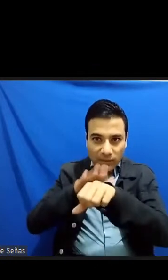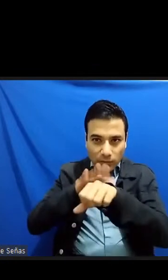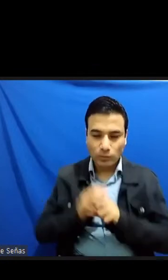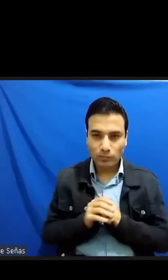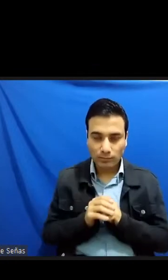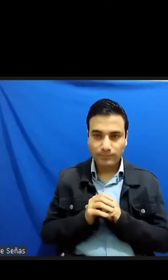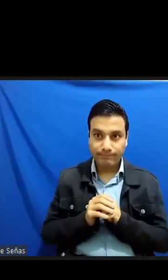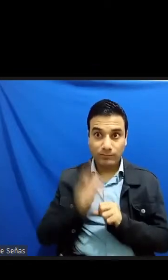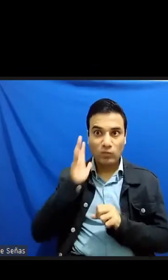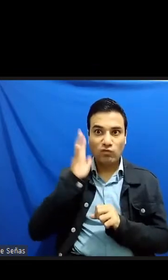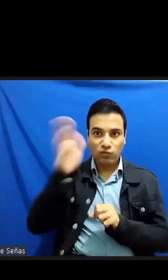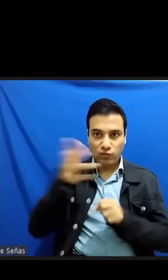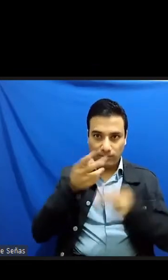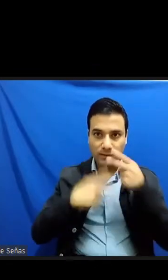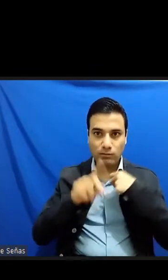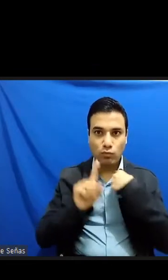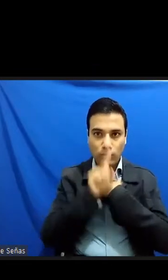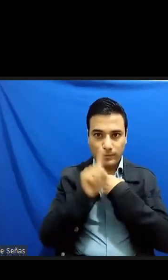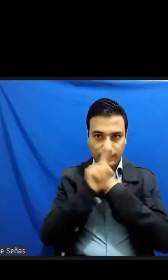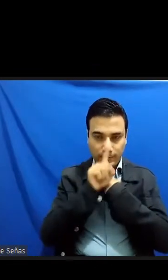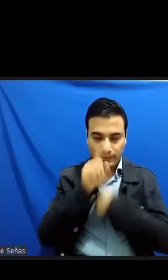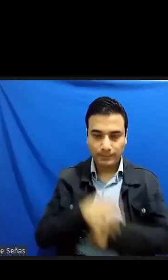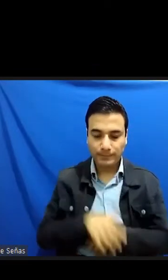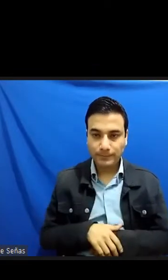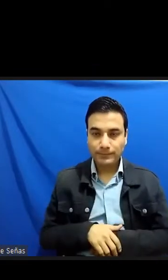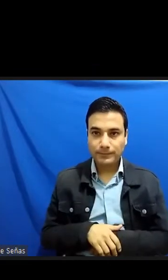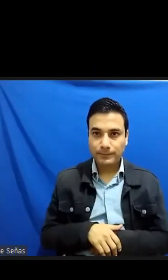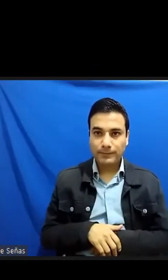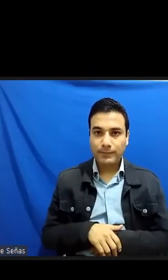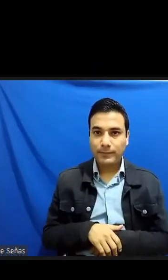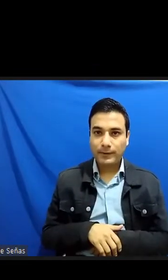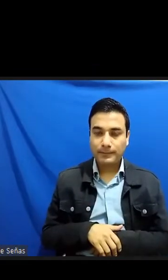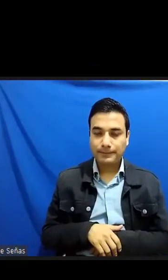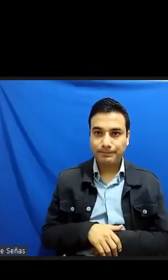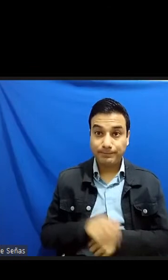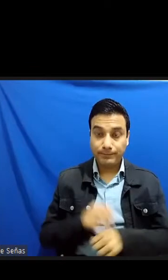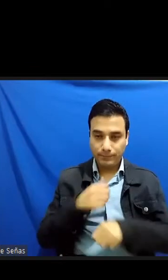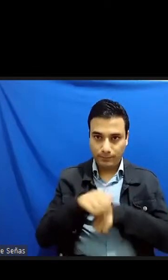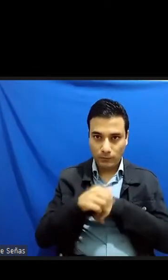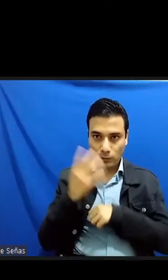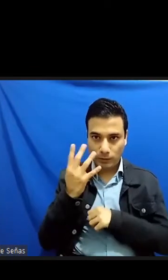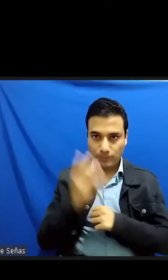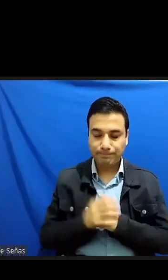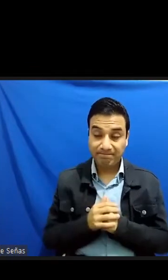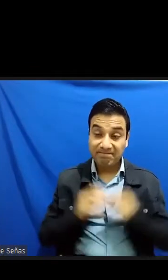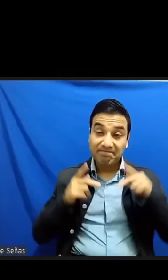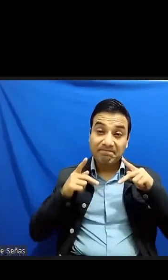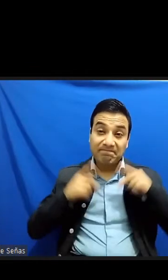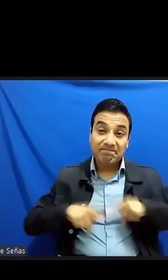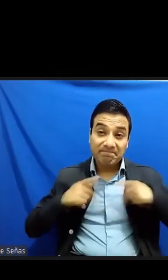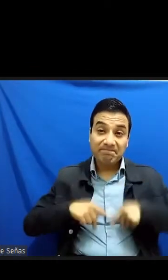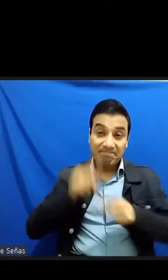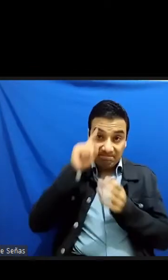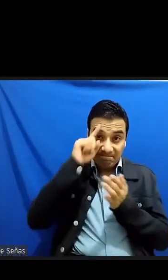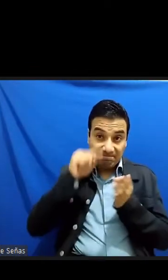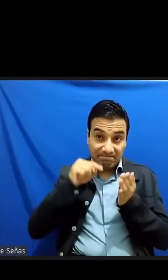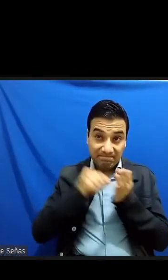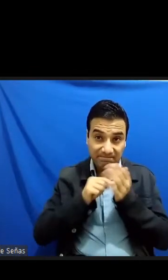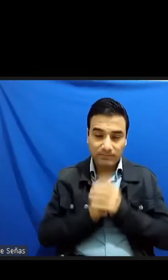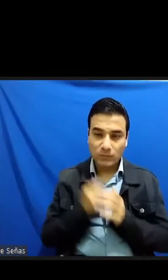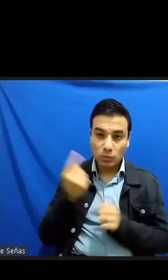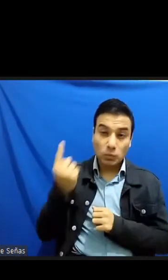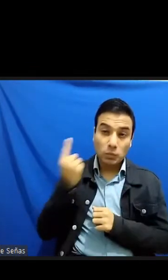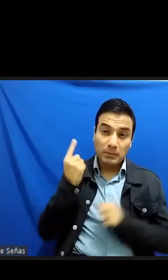sucesos futuros cuatro existe la creencia de que cierto personaje